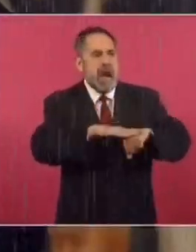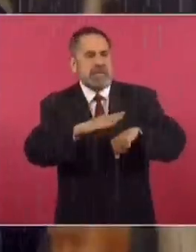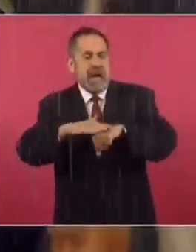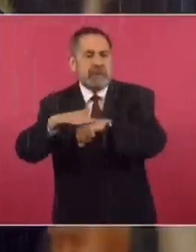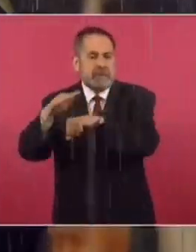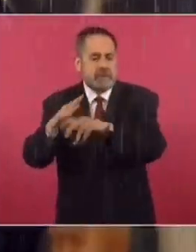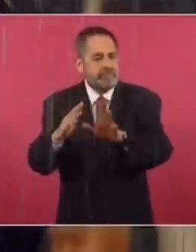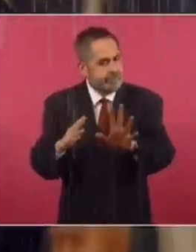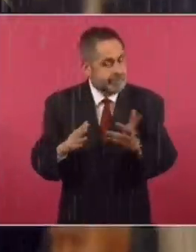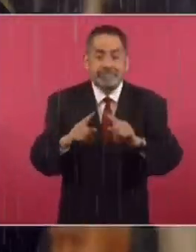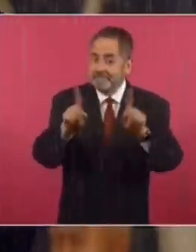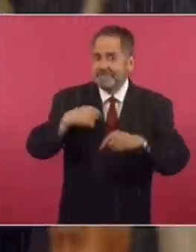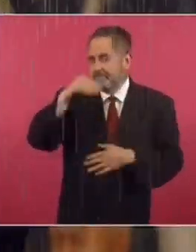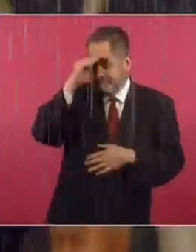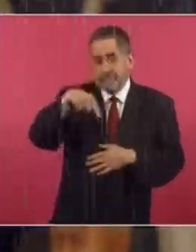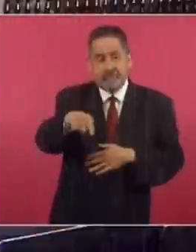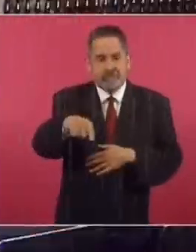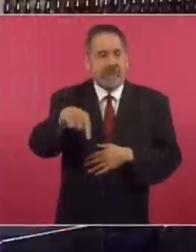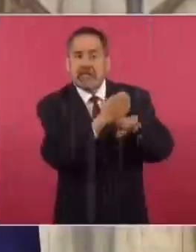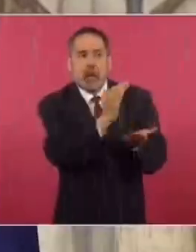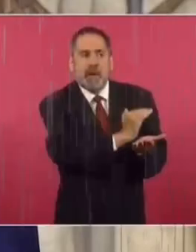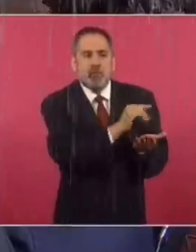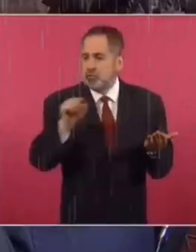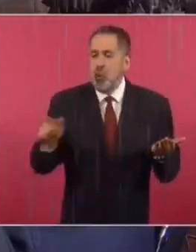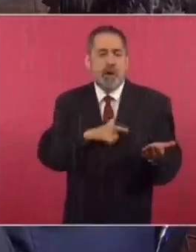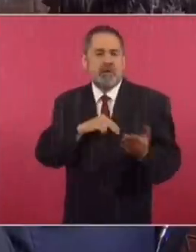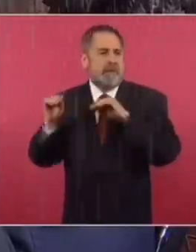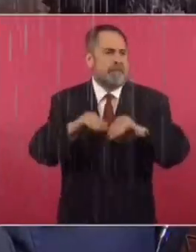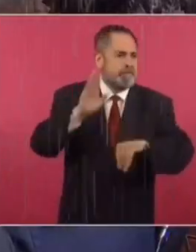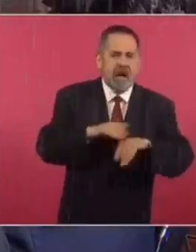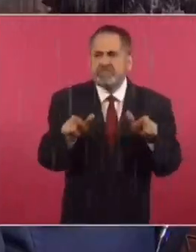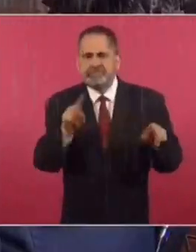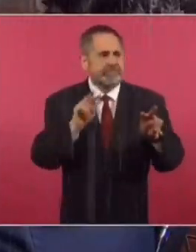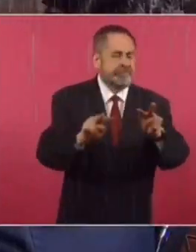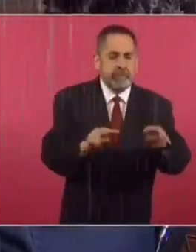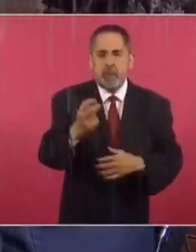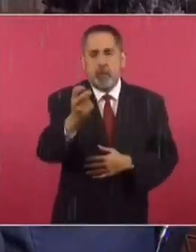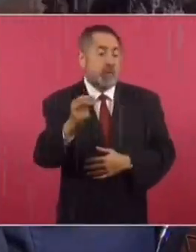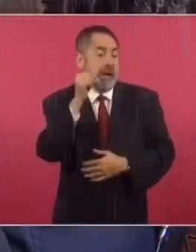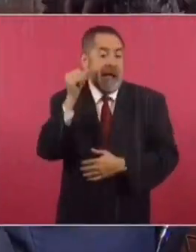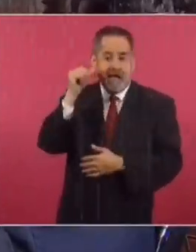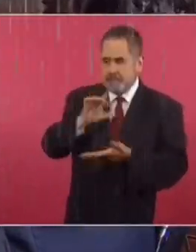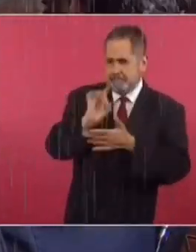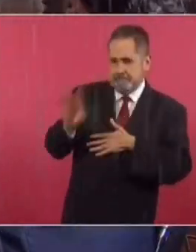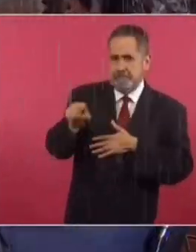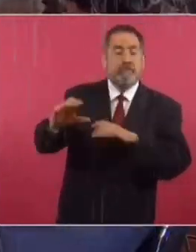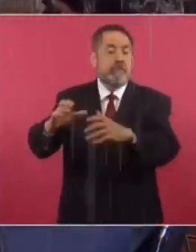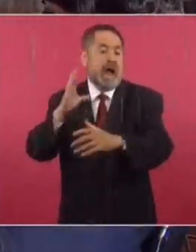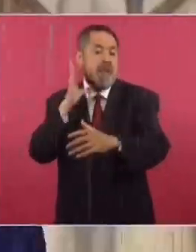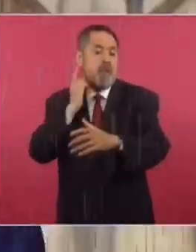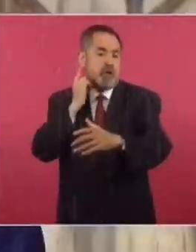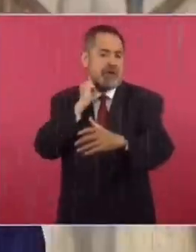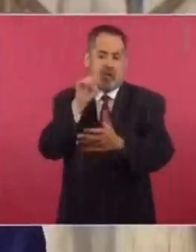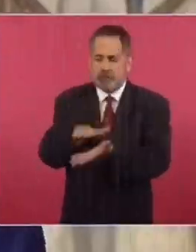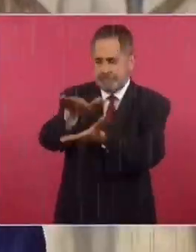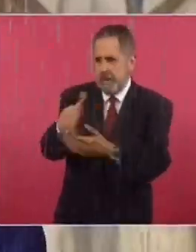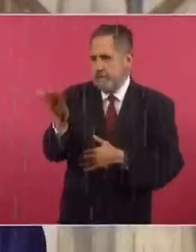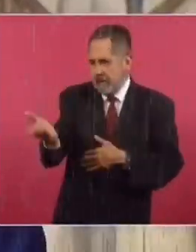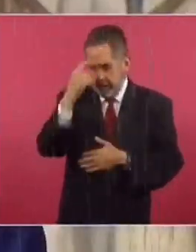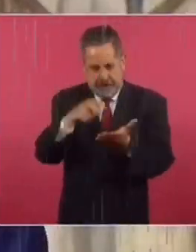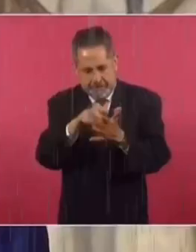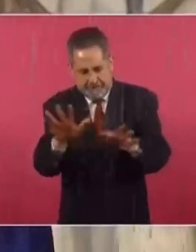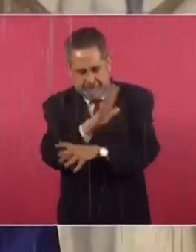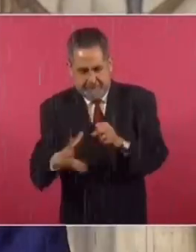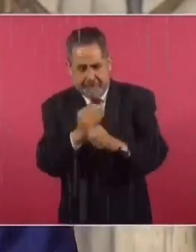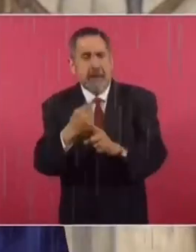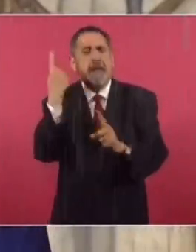Tengamos en cuenta también que se creó la Guardia Nacional. Por eso envié el día de ayer al Congreso una iniciativa de reforma legal integral